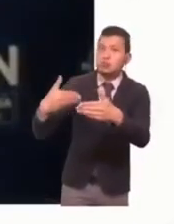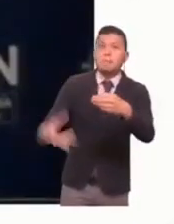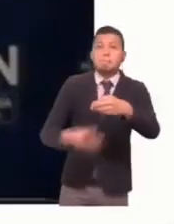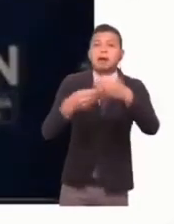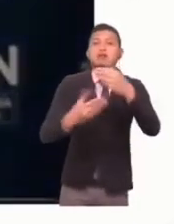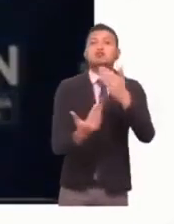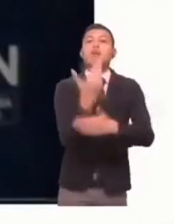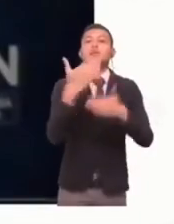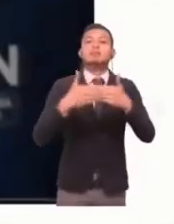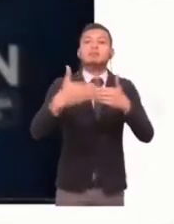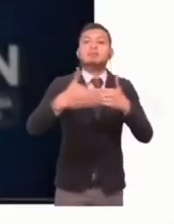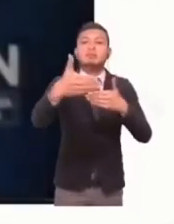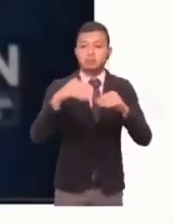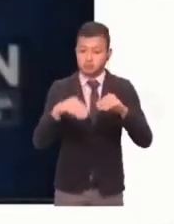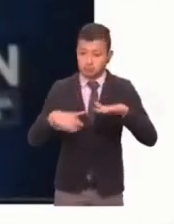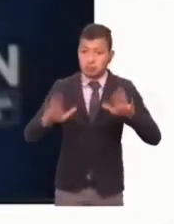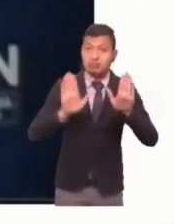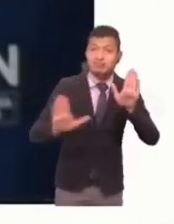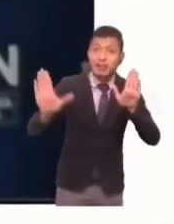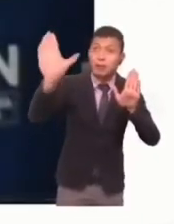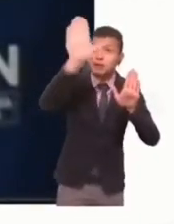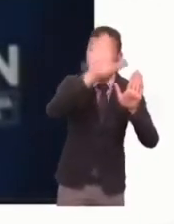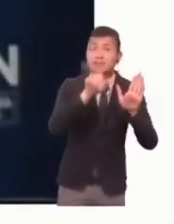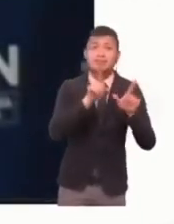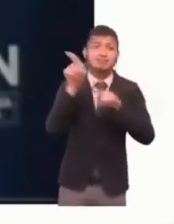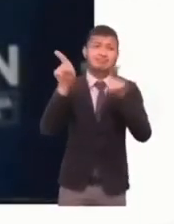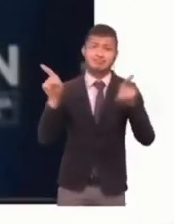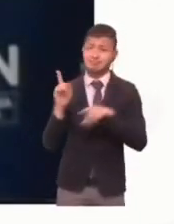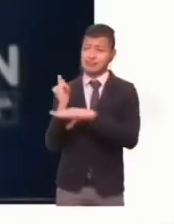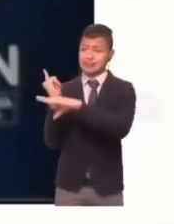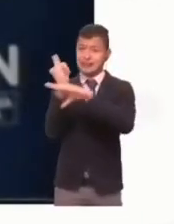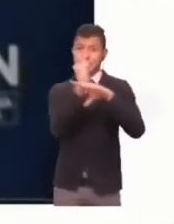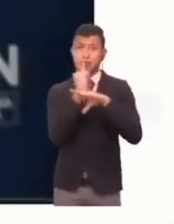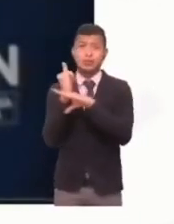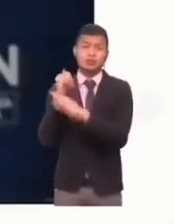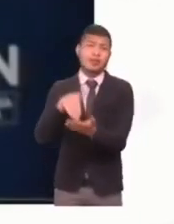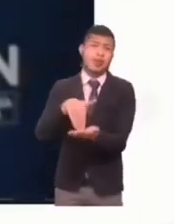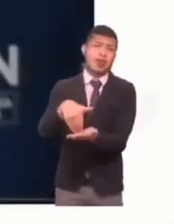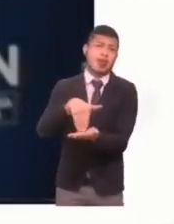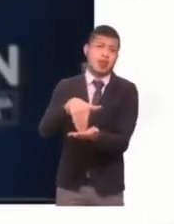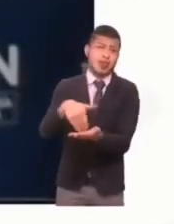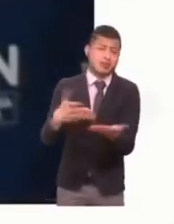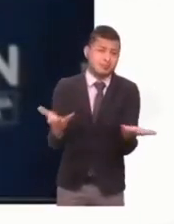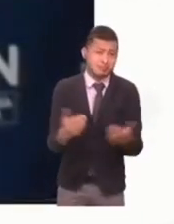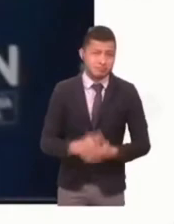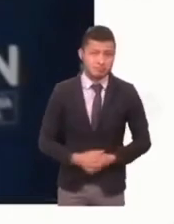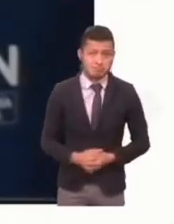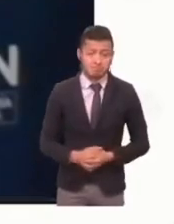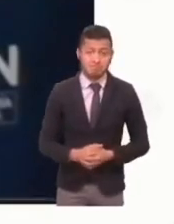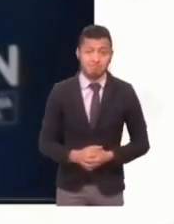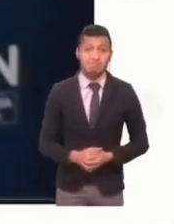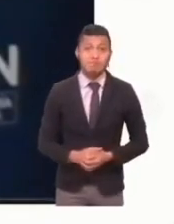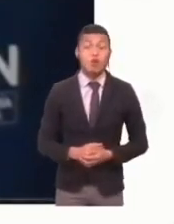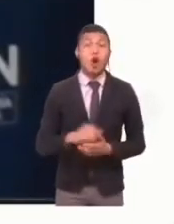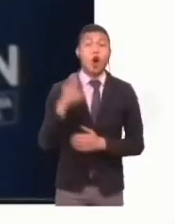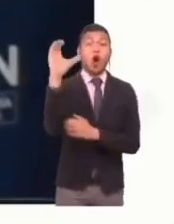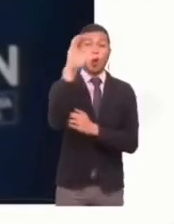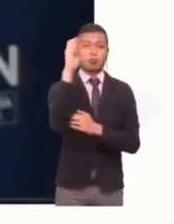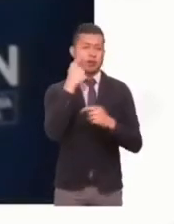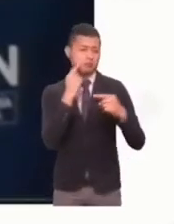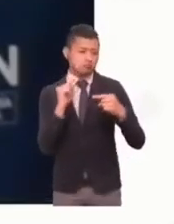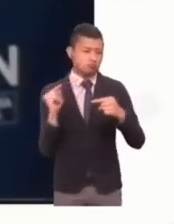territorios que desde el punto de vista institucional están cada día más débiles. Yo creo que el gran debate de Colombia en este momento